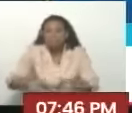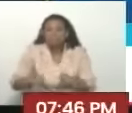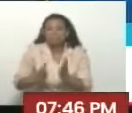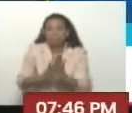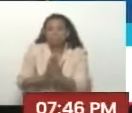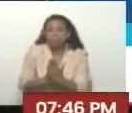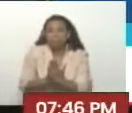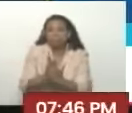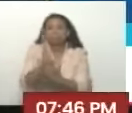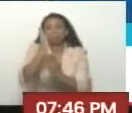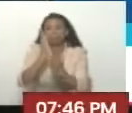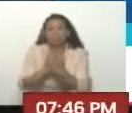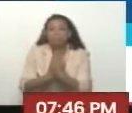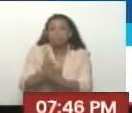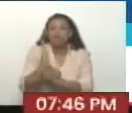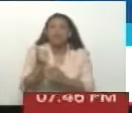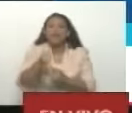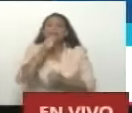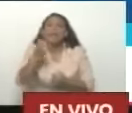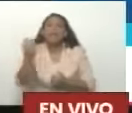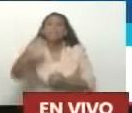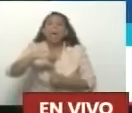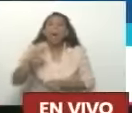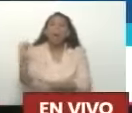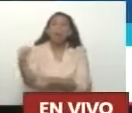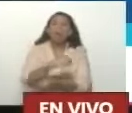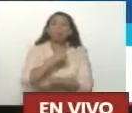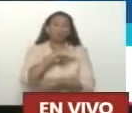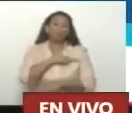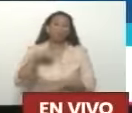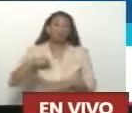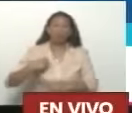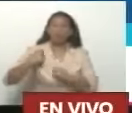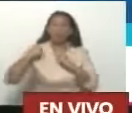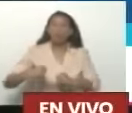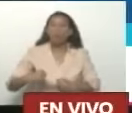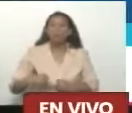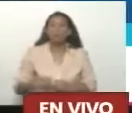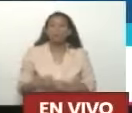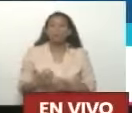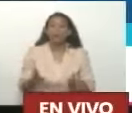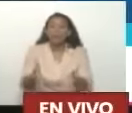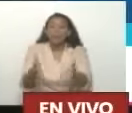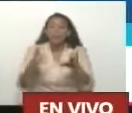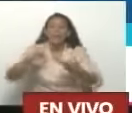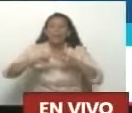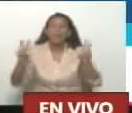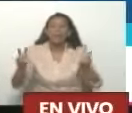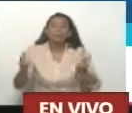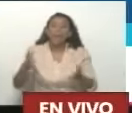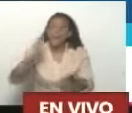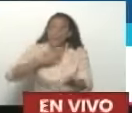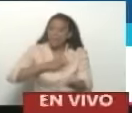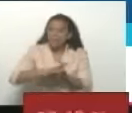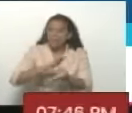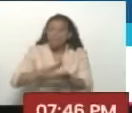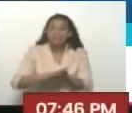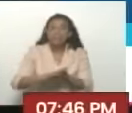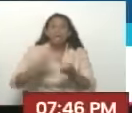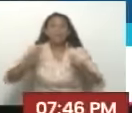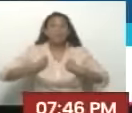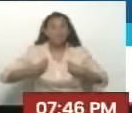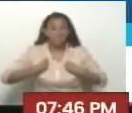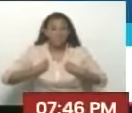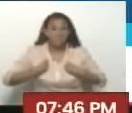¿Quién va a poder más? Nosotros Aquí va a triunfar La paz La estabilidad La vida